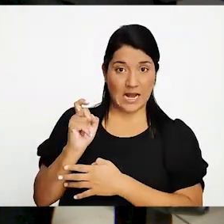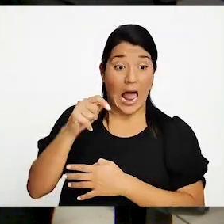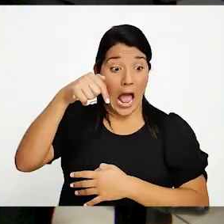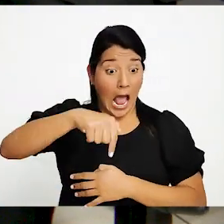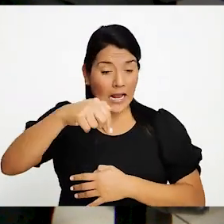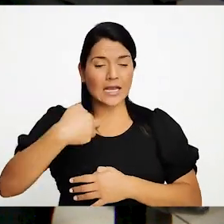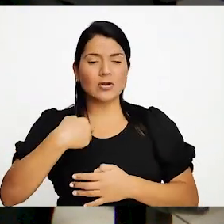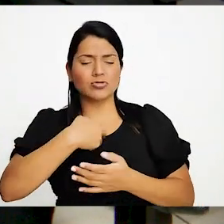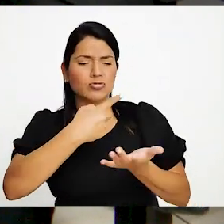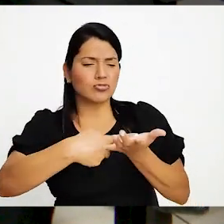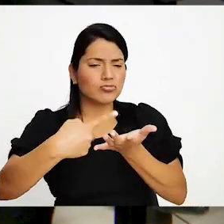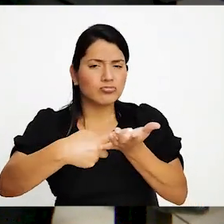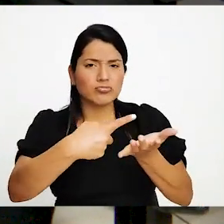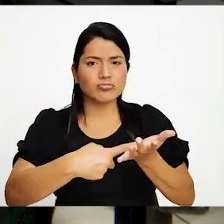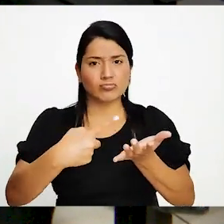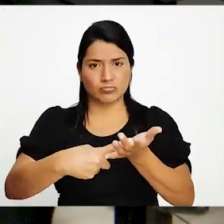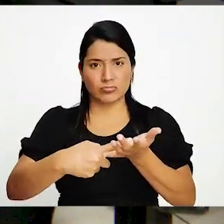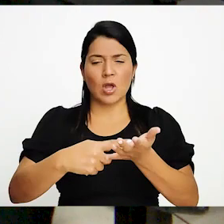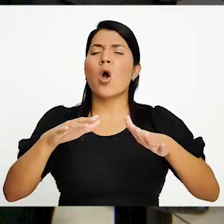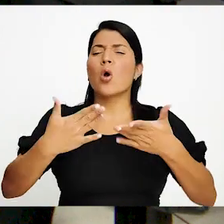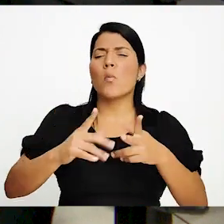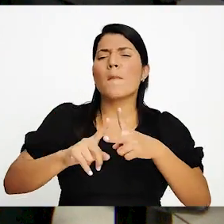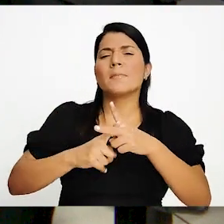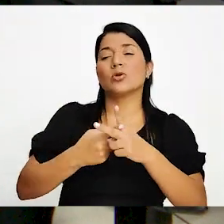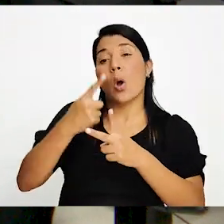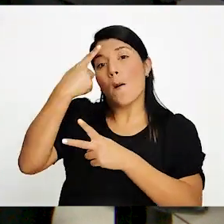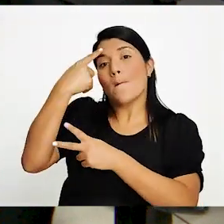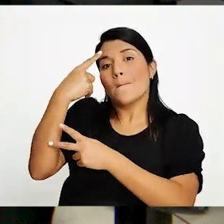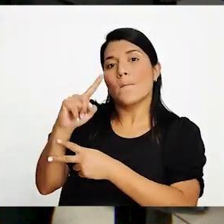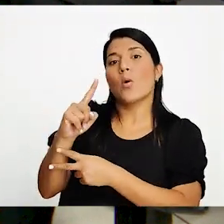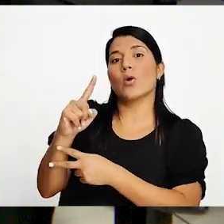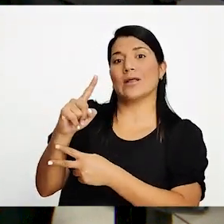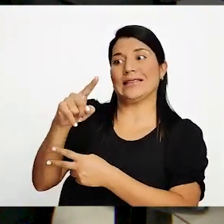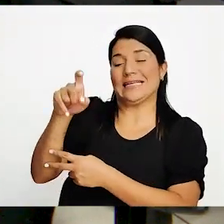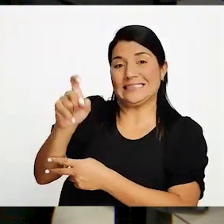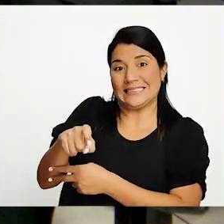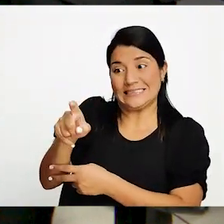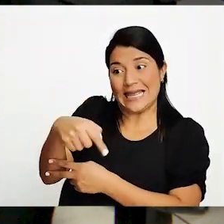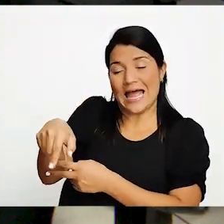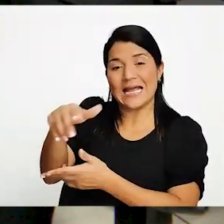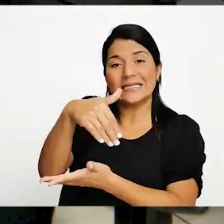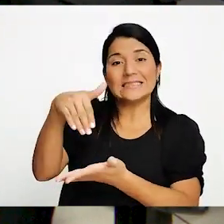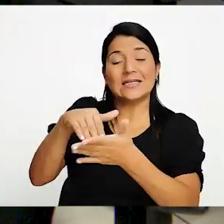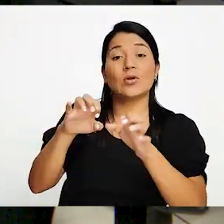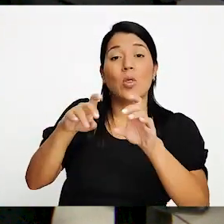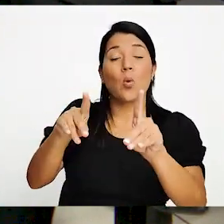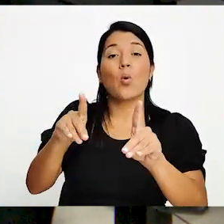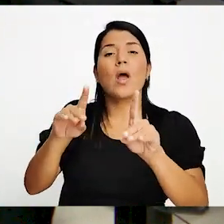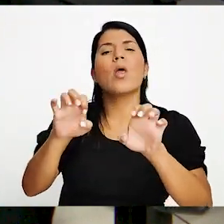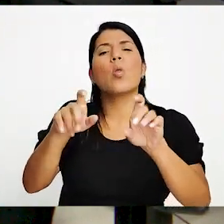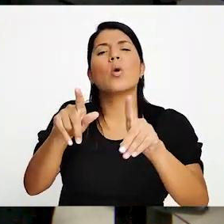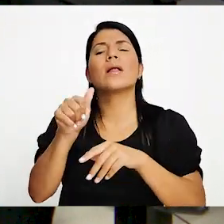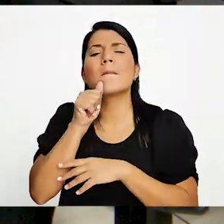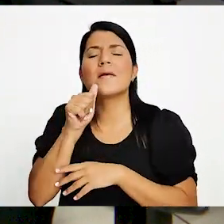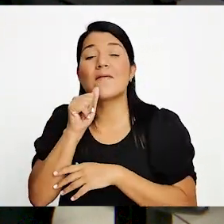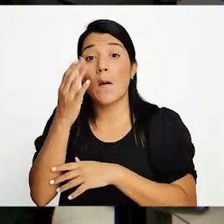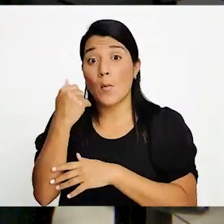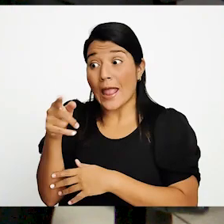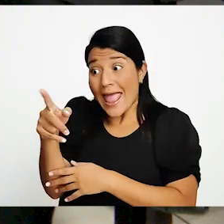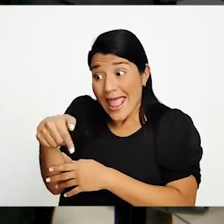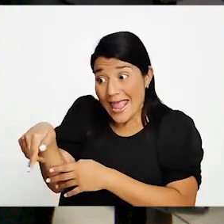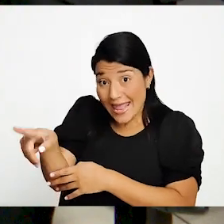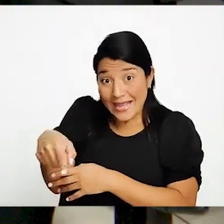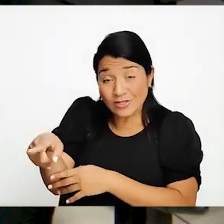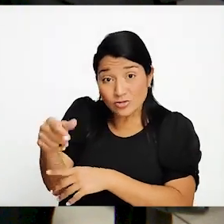inquietud de los centros educativos privados, que para mí es lo más importante. ¿Por qué? Porque son los mismos centros educativos privados los que le dicen al